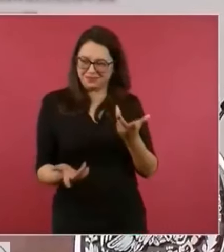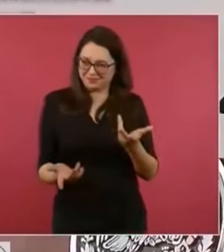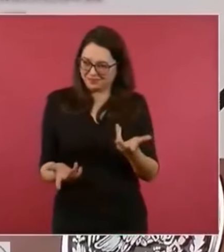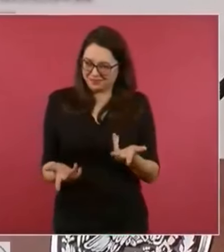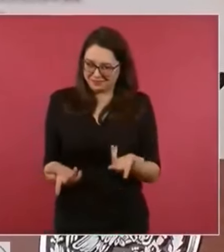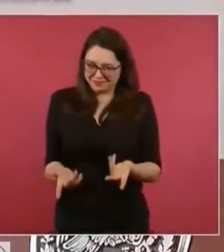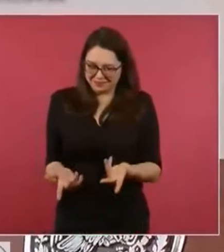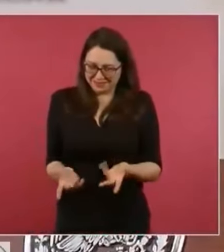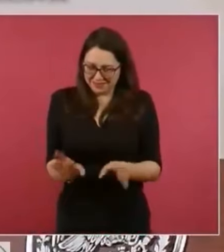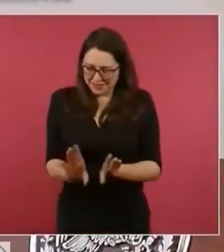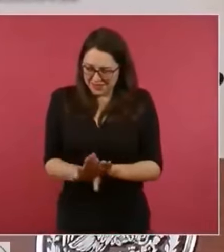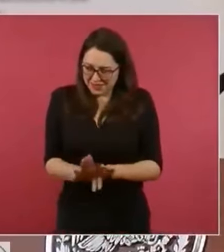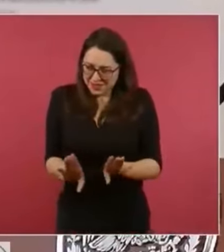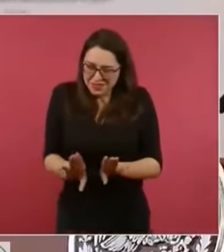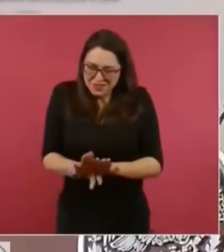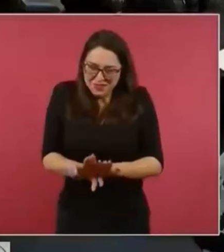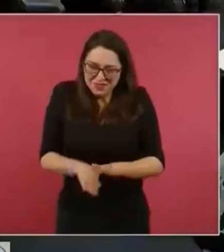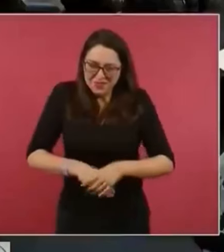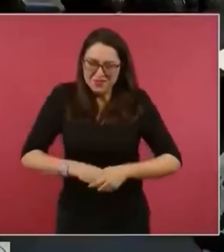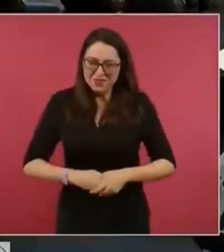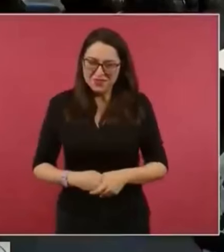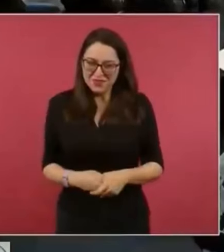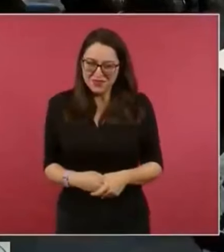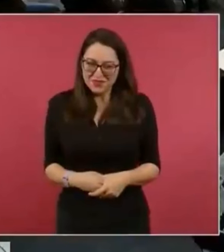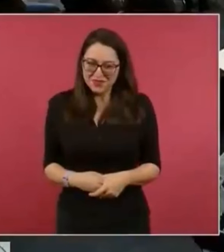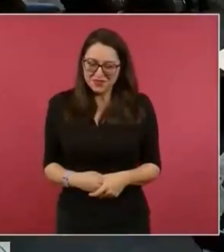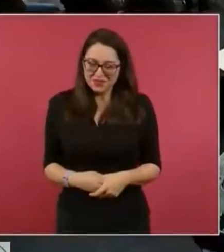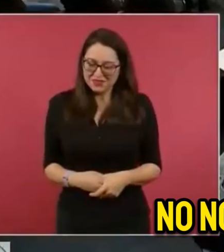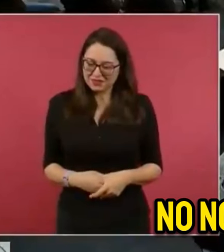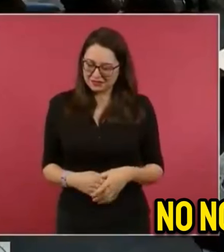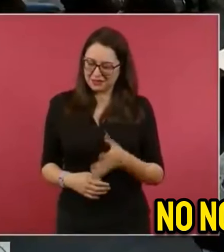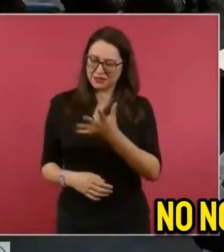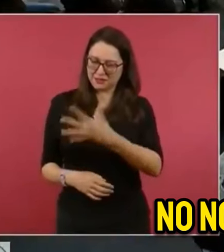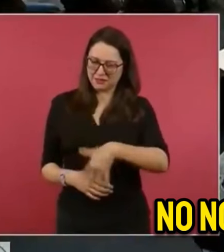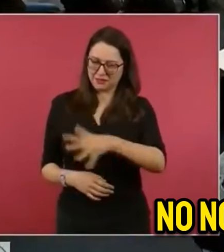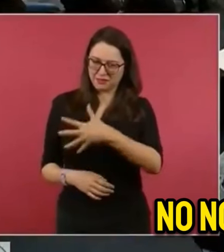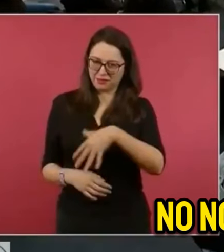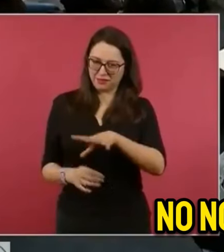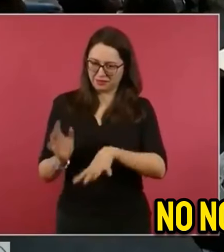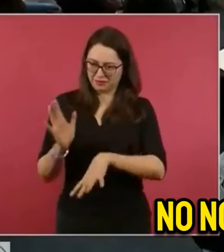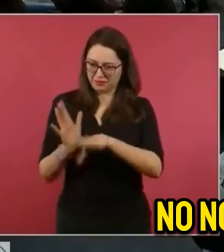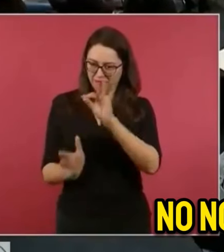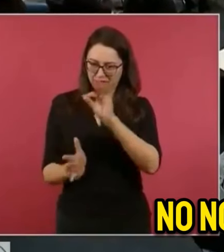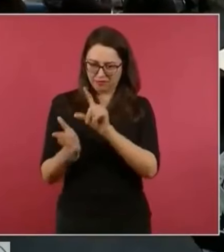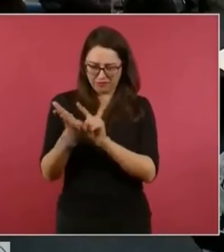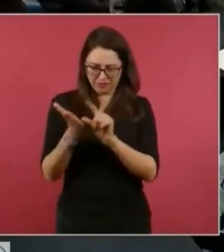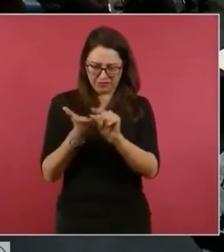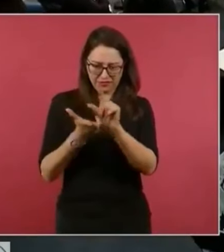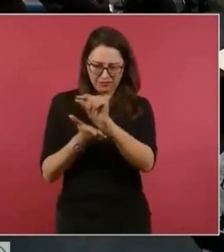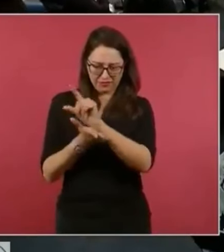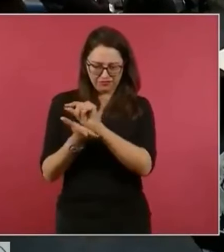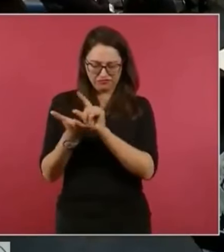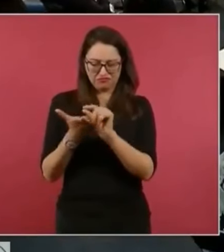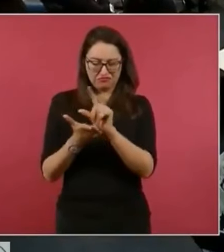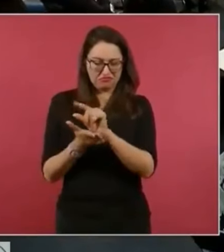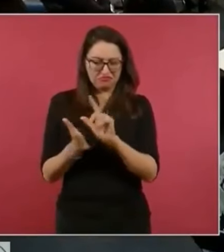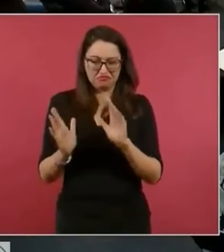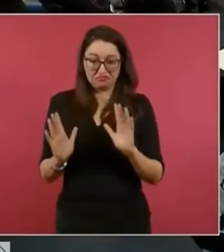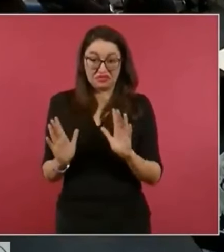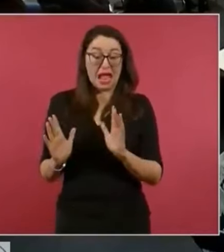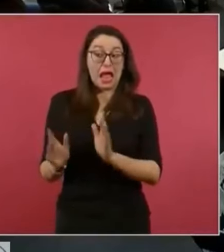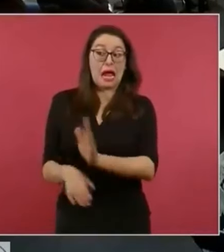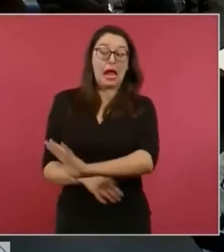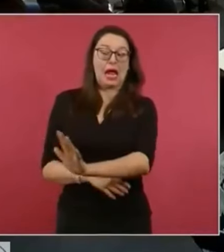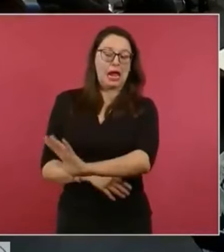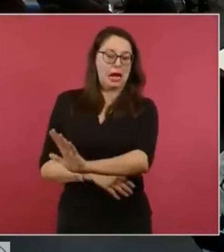A ver si no está un tuit, no nos pueden acusar de nada porque… Ah, no,